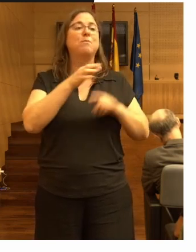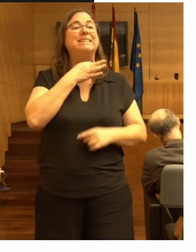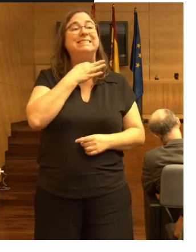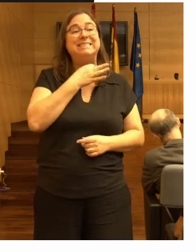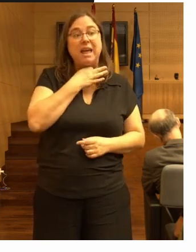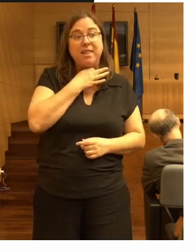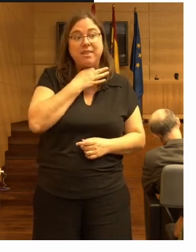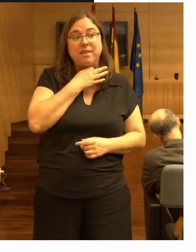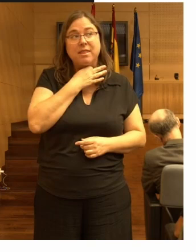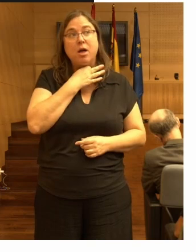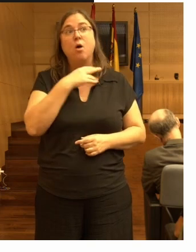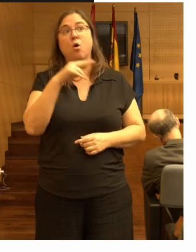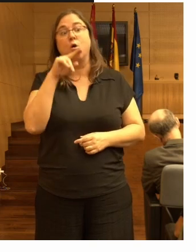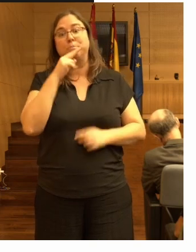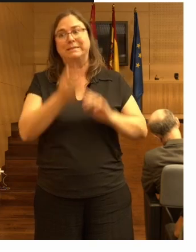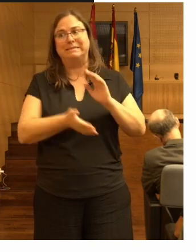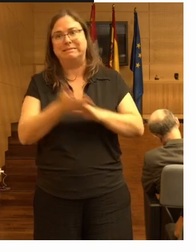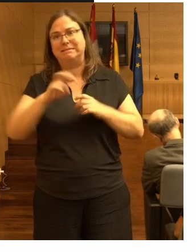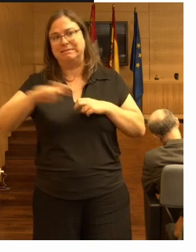puede ser continencia o